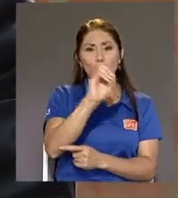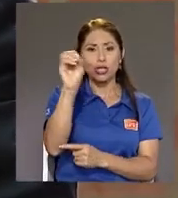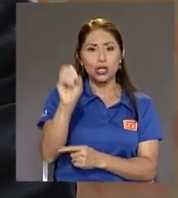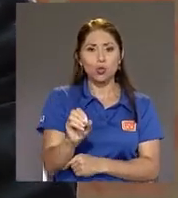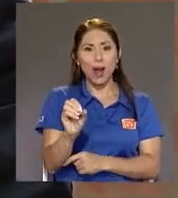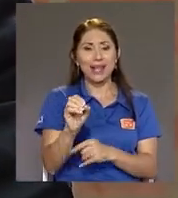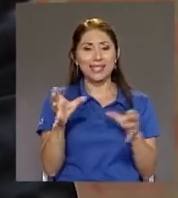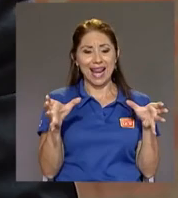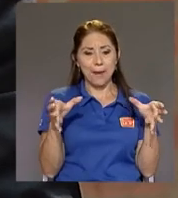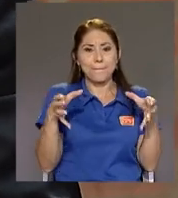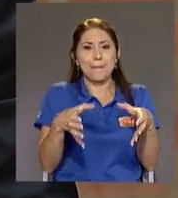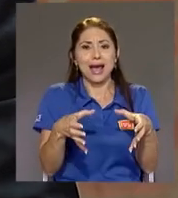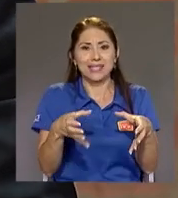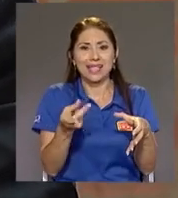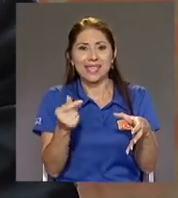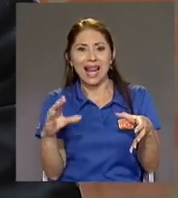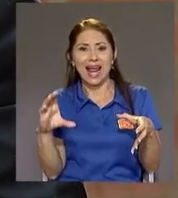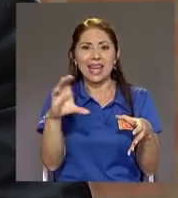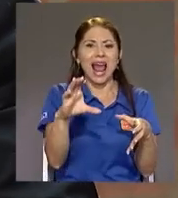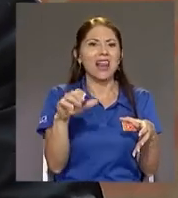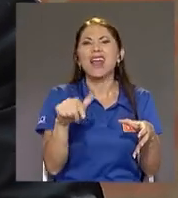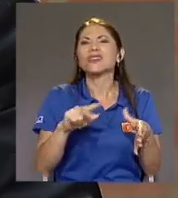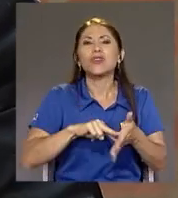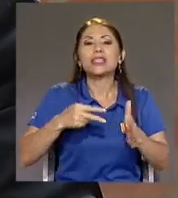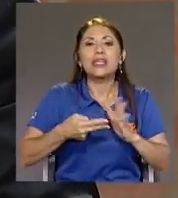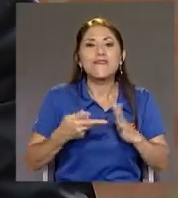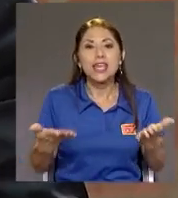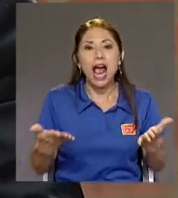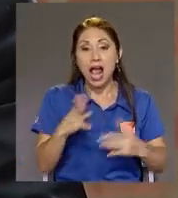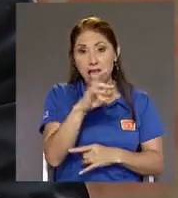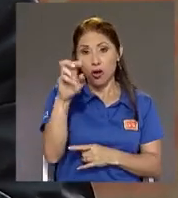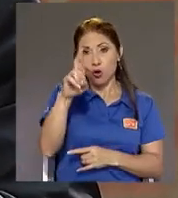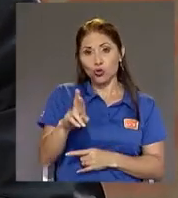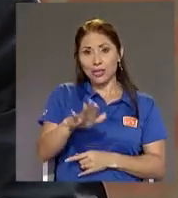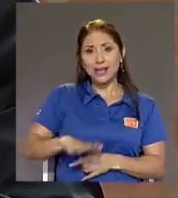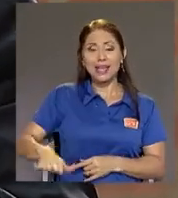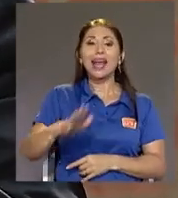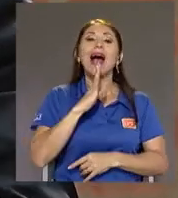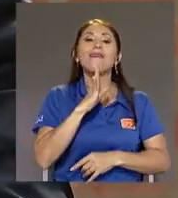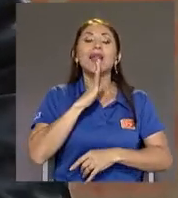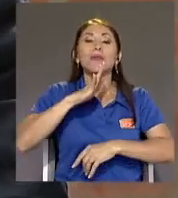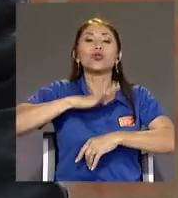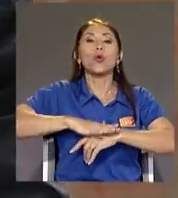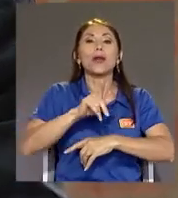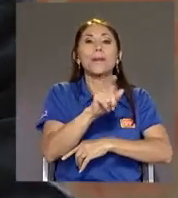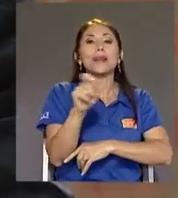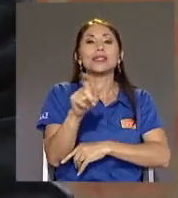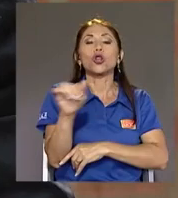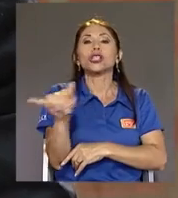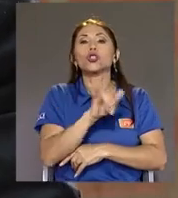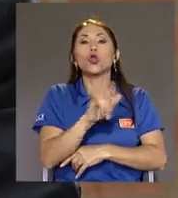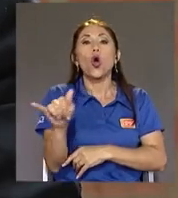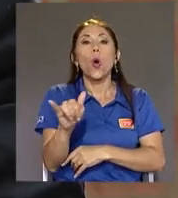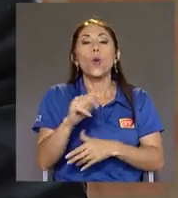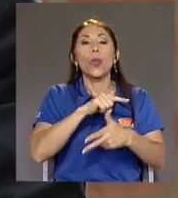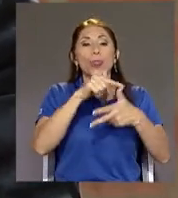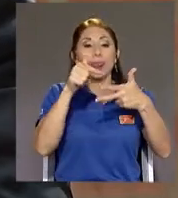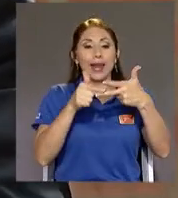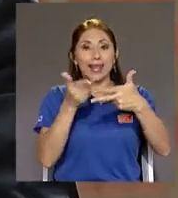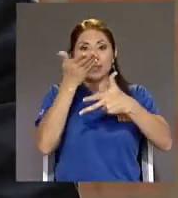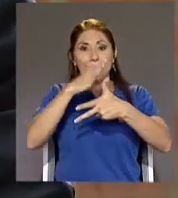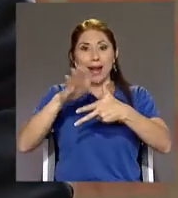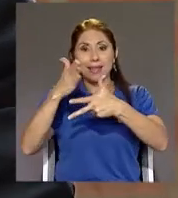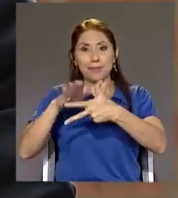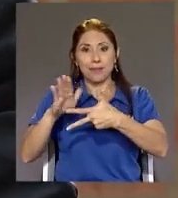qué me refiero con esto? En Costa Rica Generalmente hablamos de las pensiones Como un aporte tripartito En